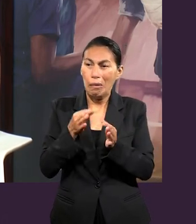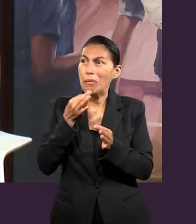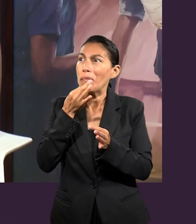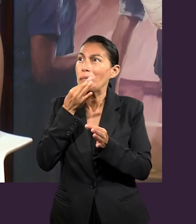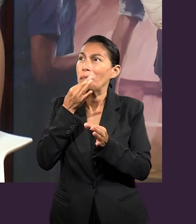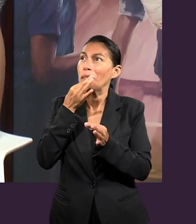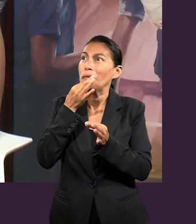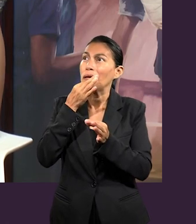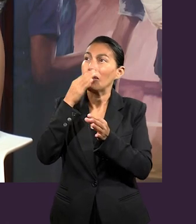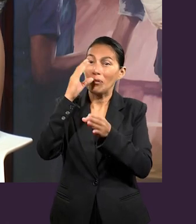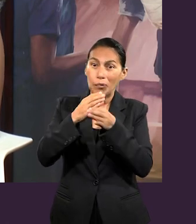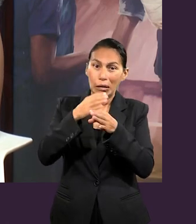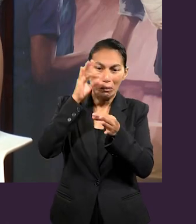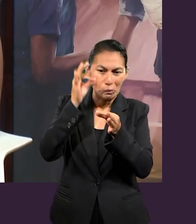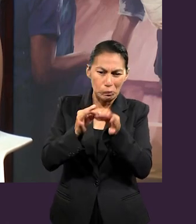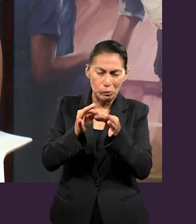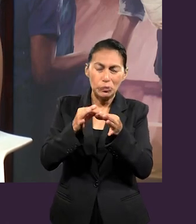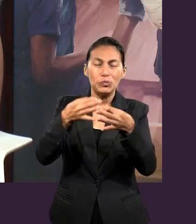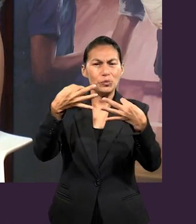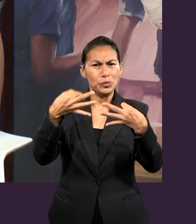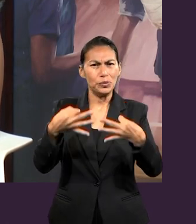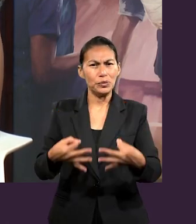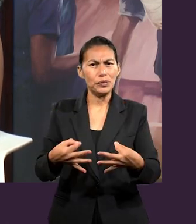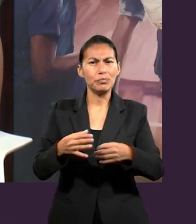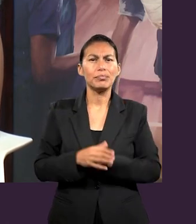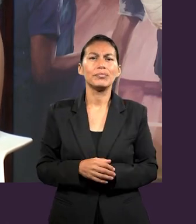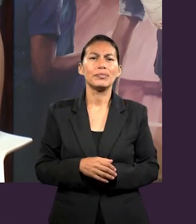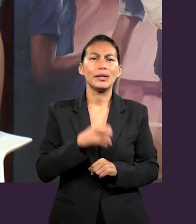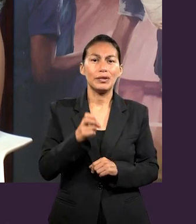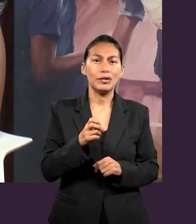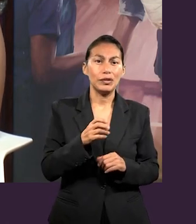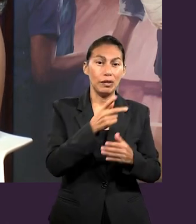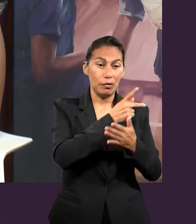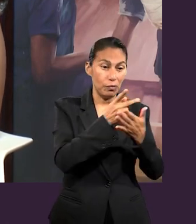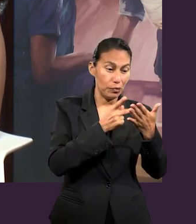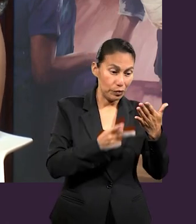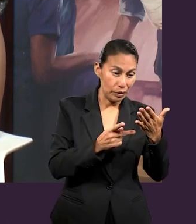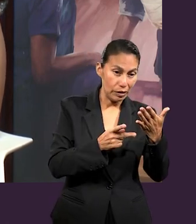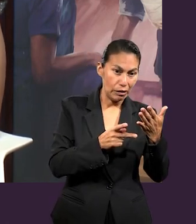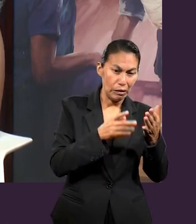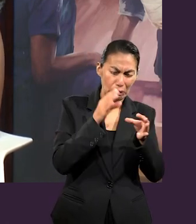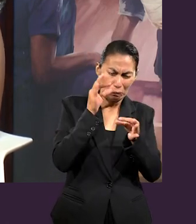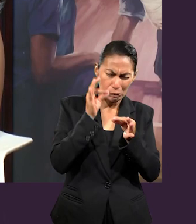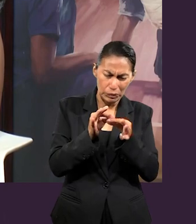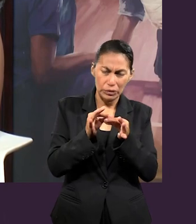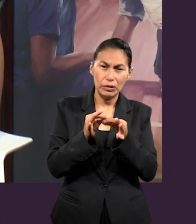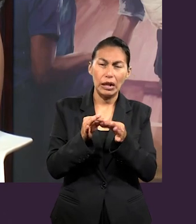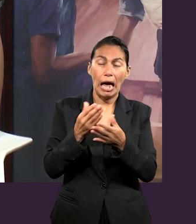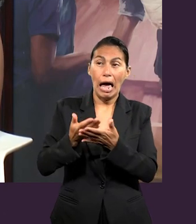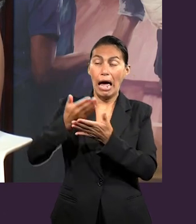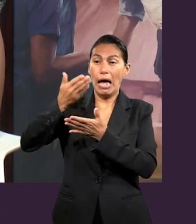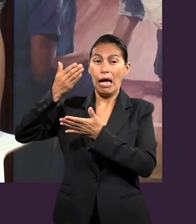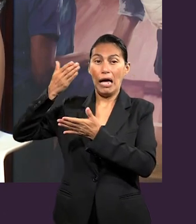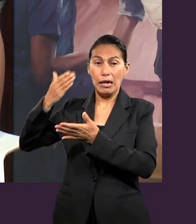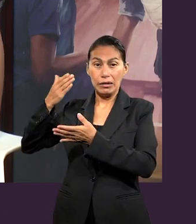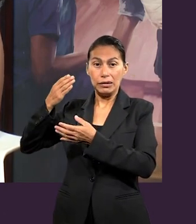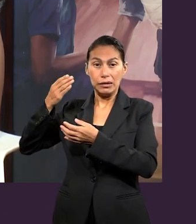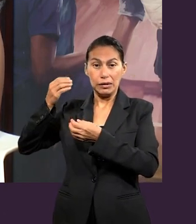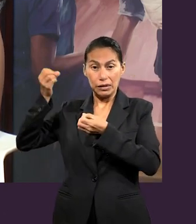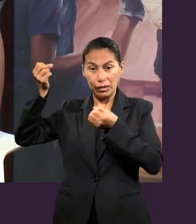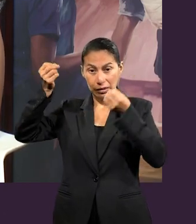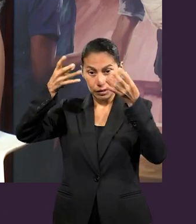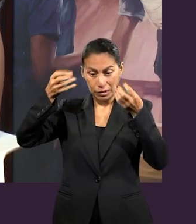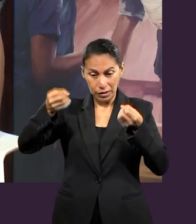momento preciso, ¿no? Entonces, entendemos que este plan es un plan que ha estado desde mucho antes de la creación y que se ha